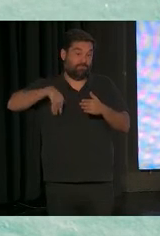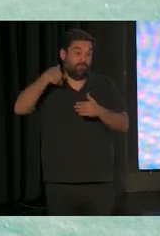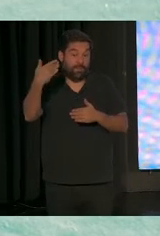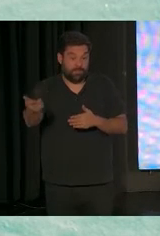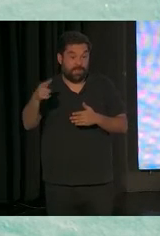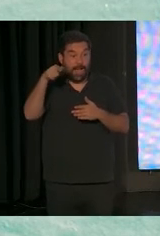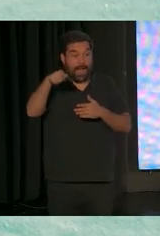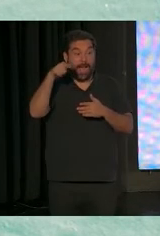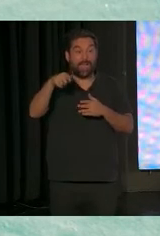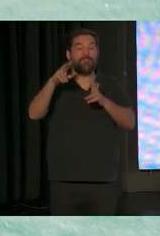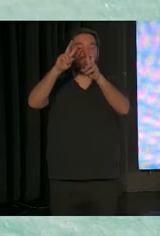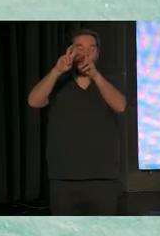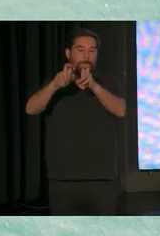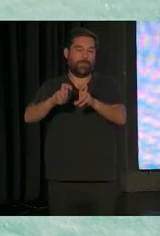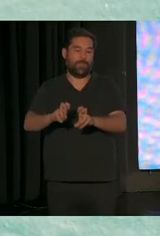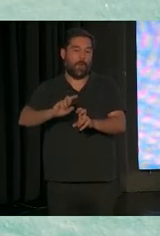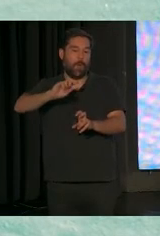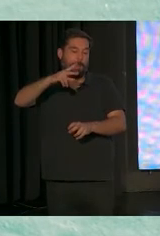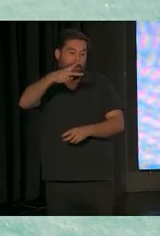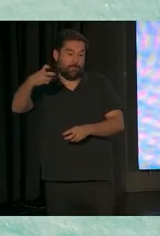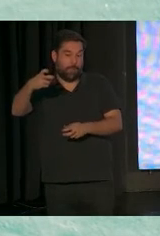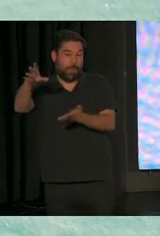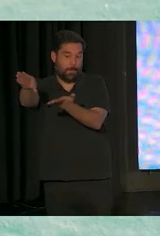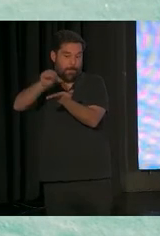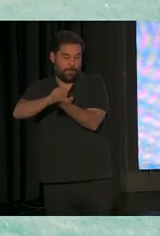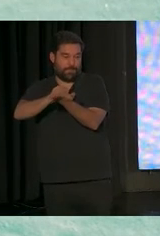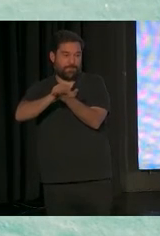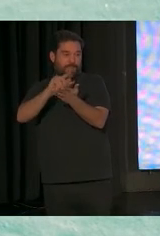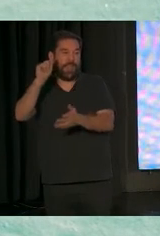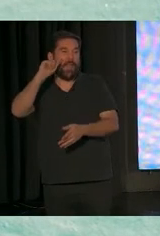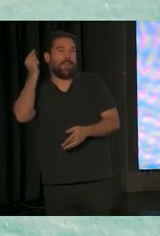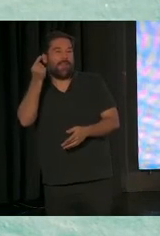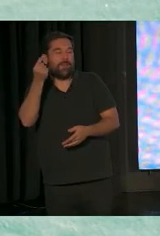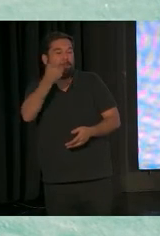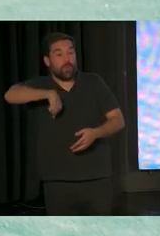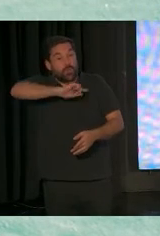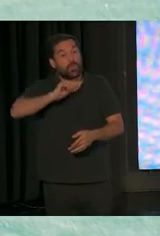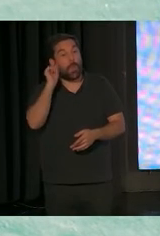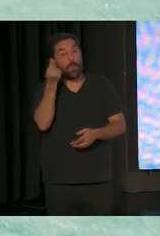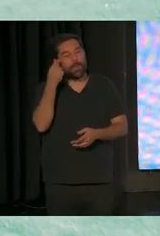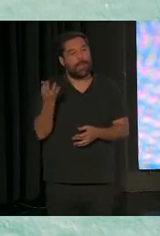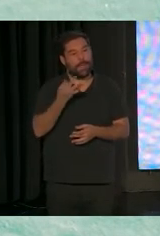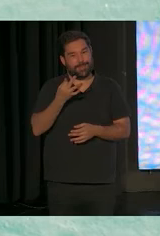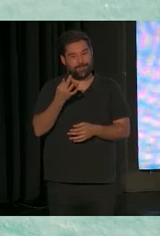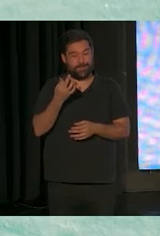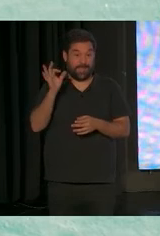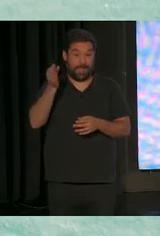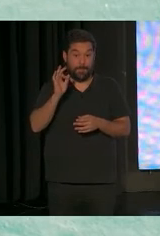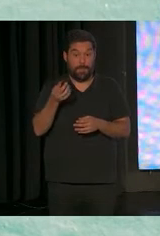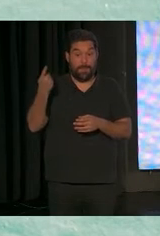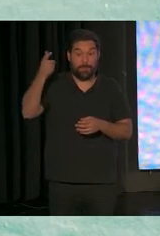y ya tenemos los resultados. ¿Qué nos hemos dado cuenta en los resultados de la tesis? Que realmente los